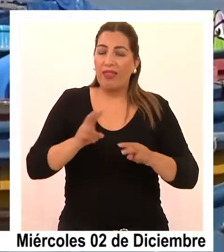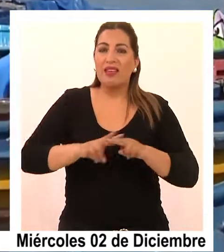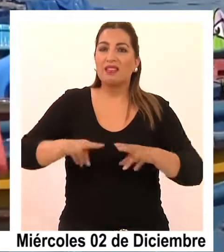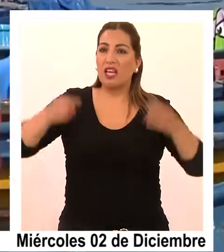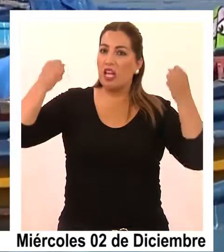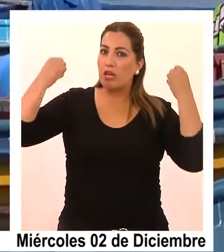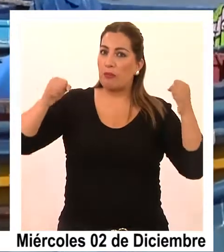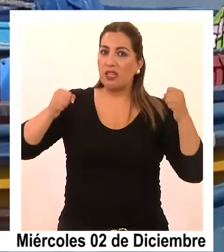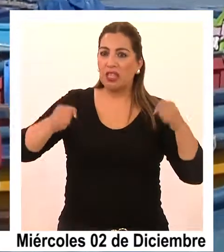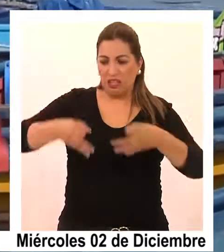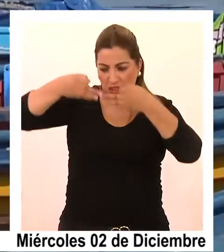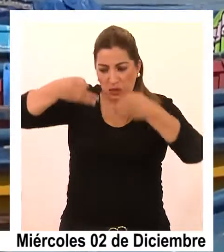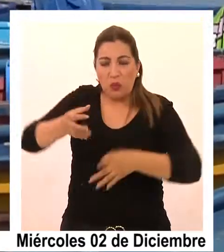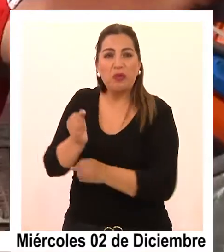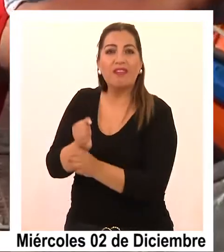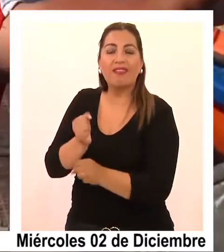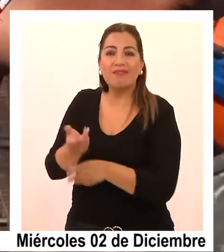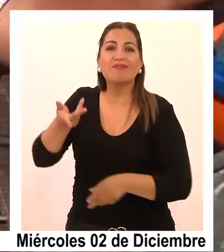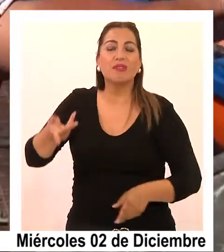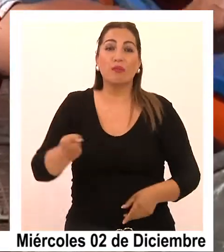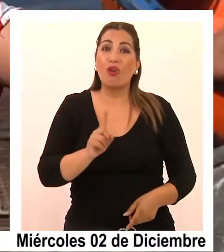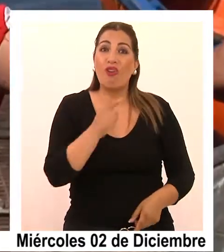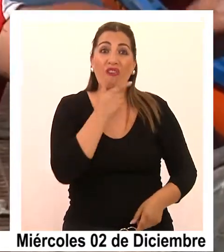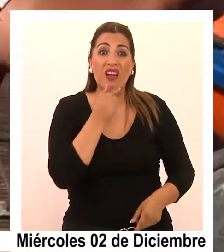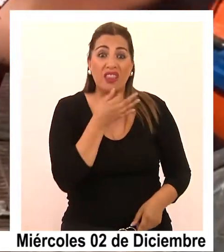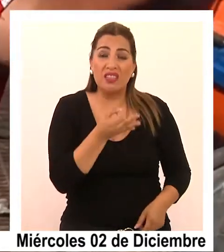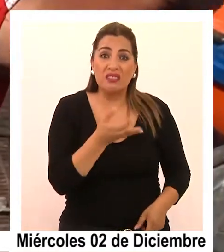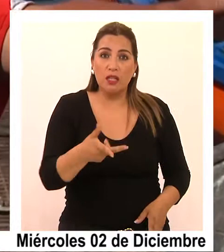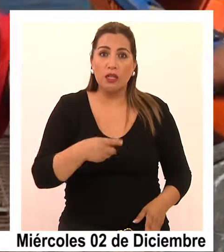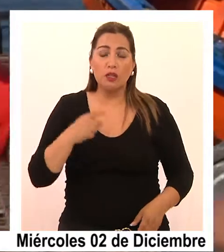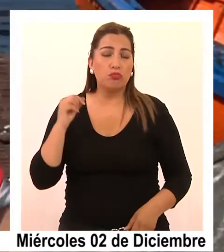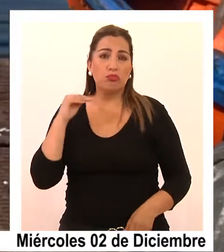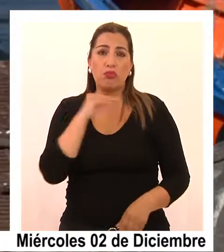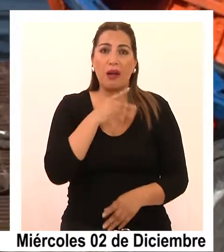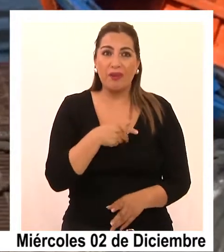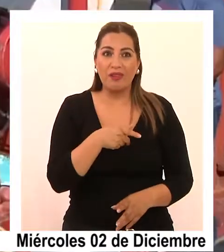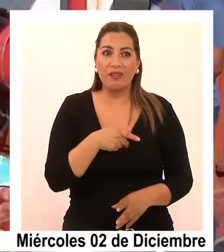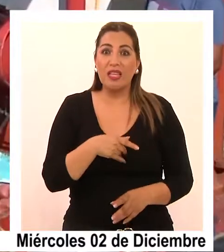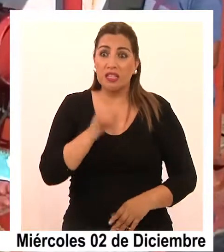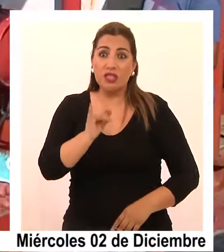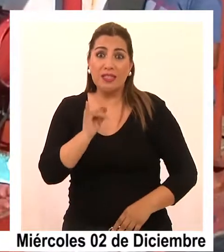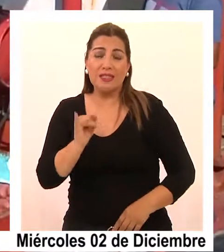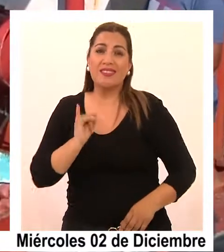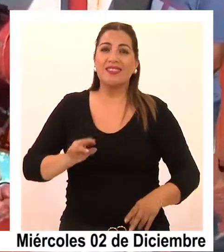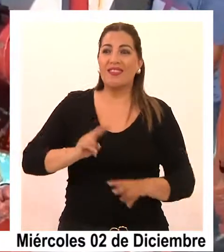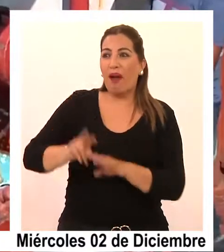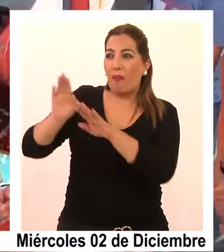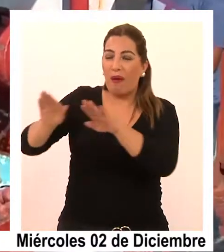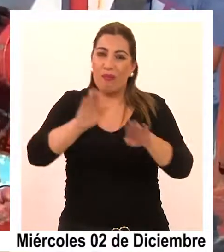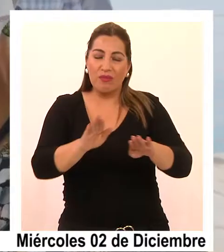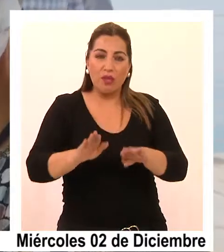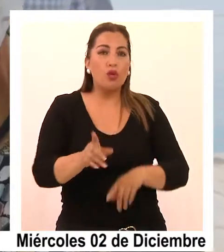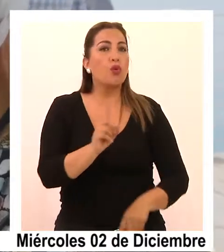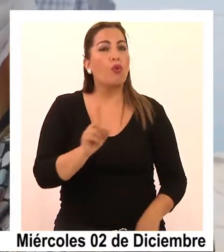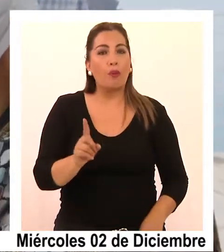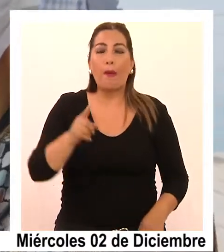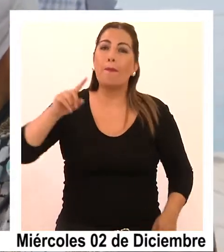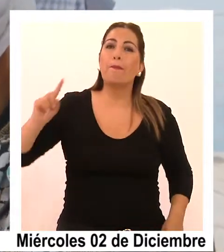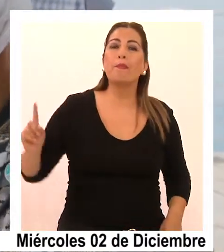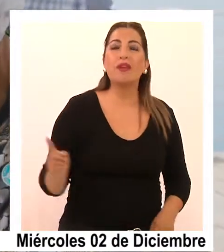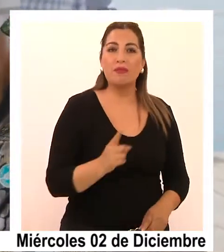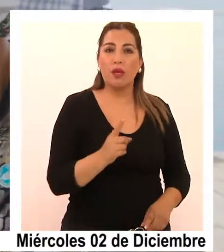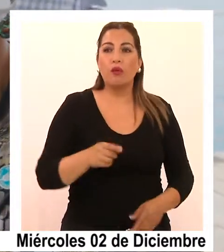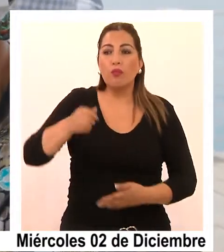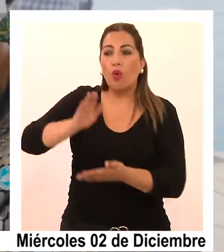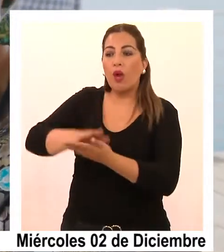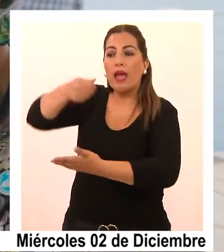y coste efectivos. Por esto no es fácil decir automáticamente vamos a apoyar, uno tiene que seguir